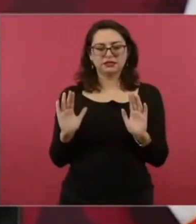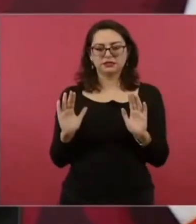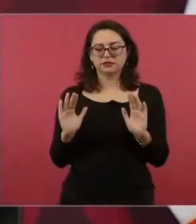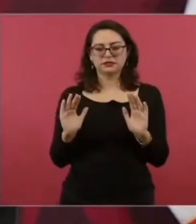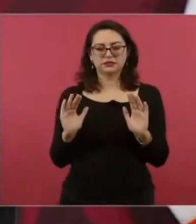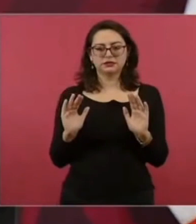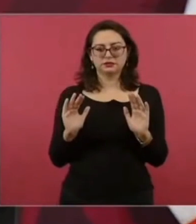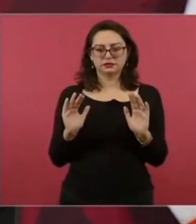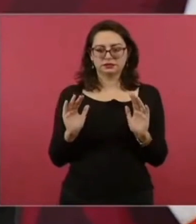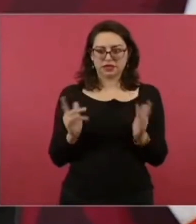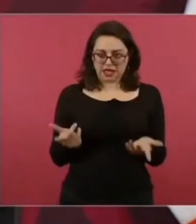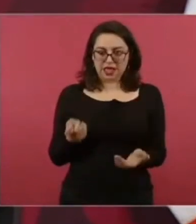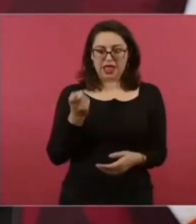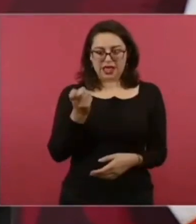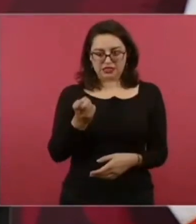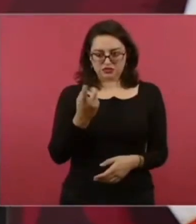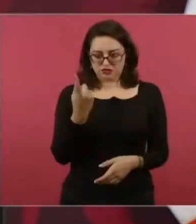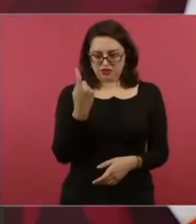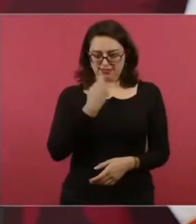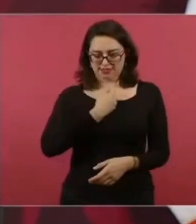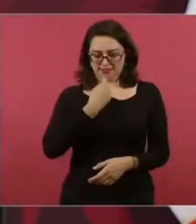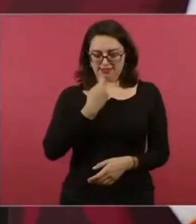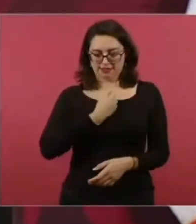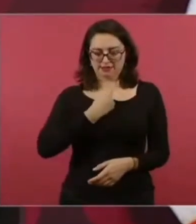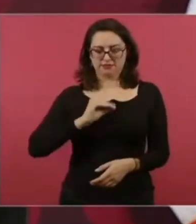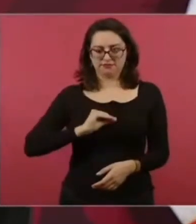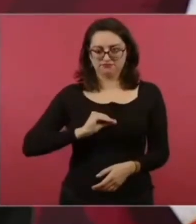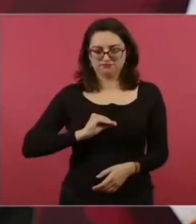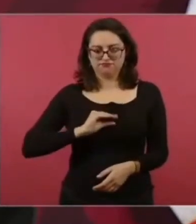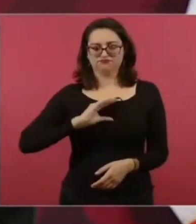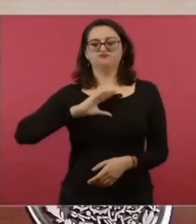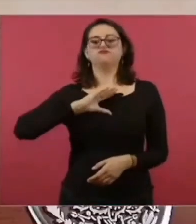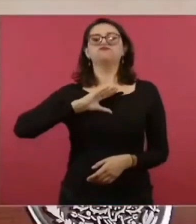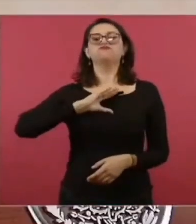y hay que fortalecer el orgullo